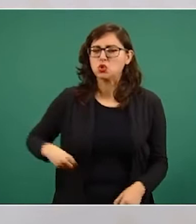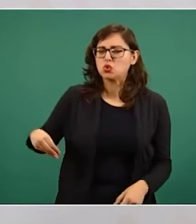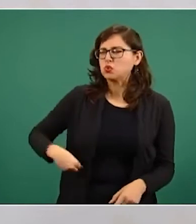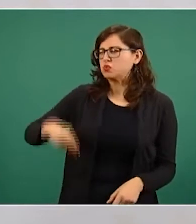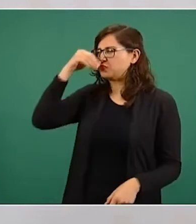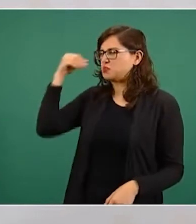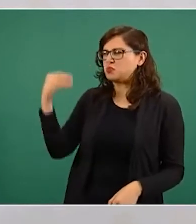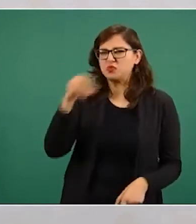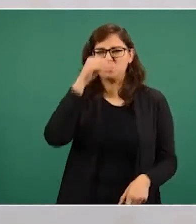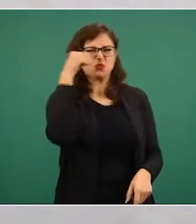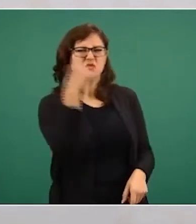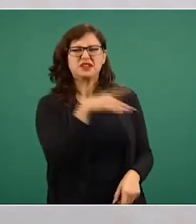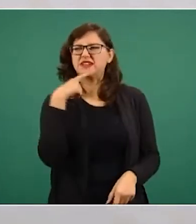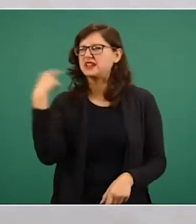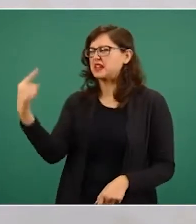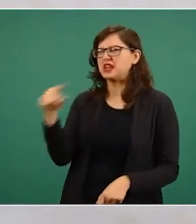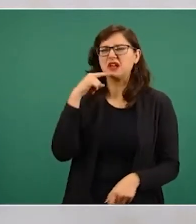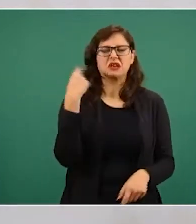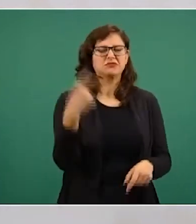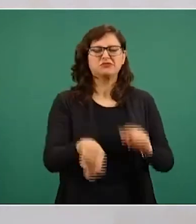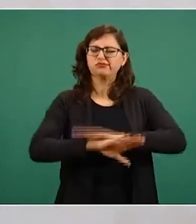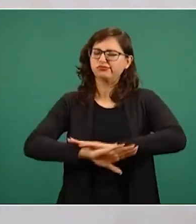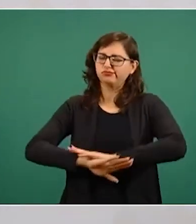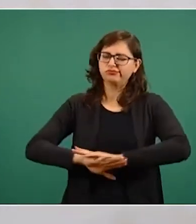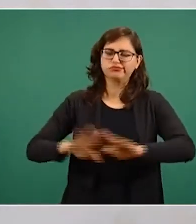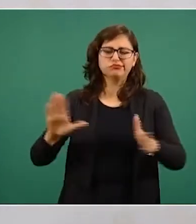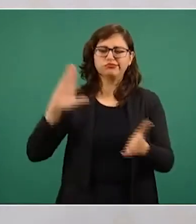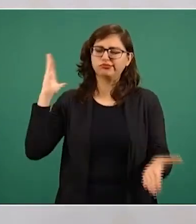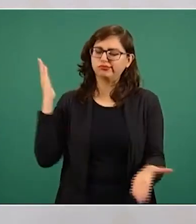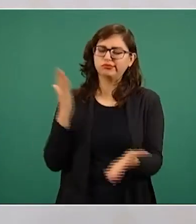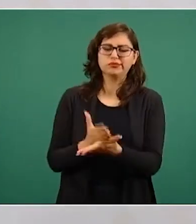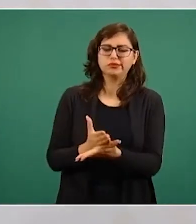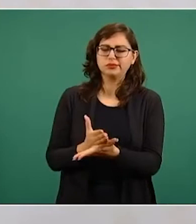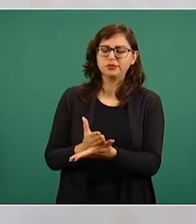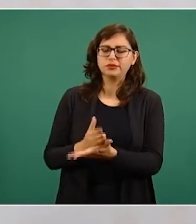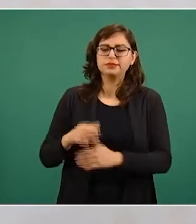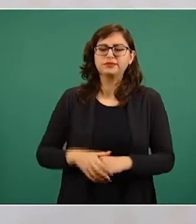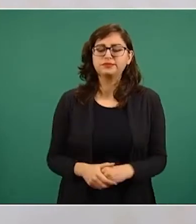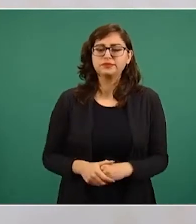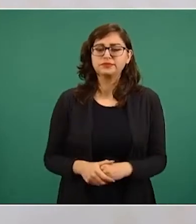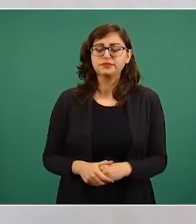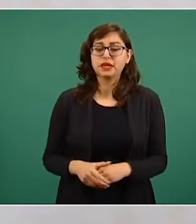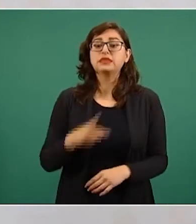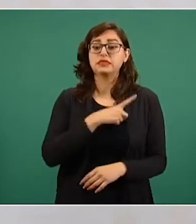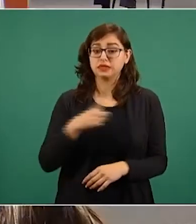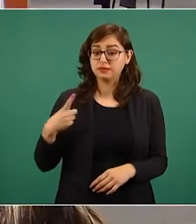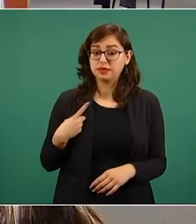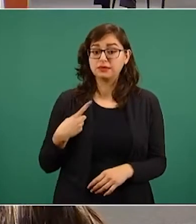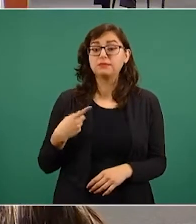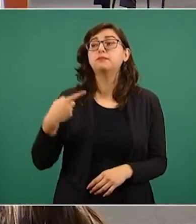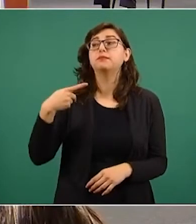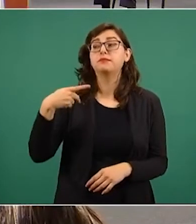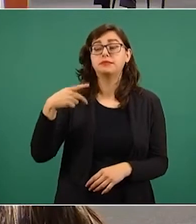reproches que la historia ha colocado entre los pueblos de España y de México, sin ignorar ni